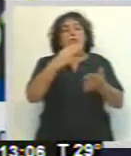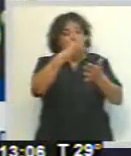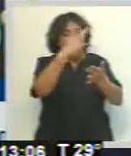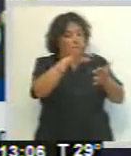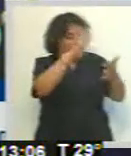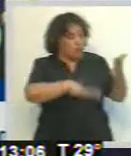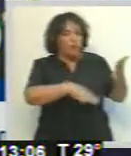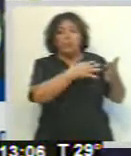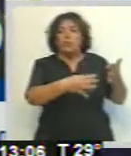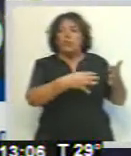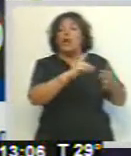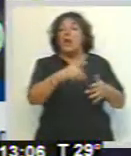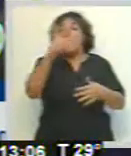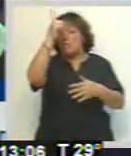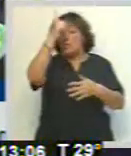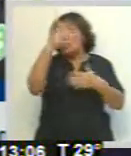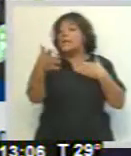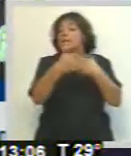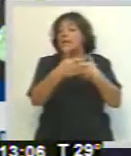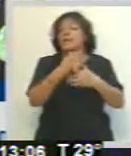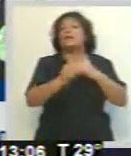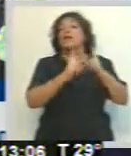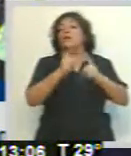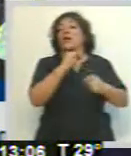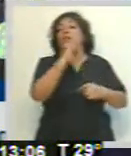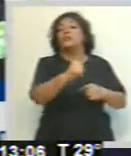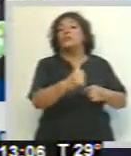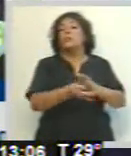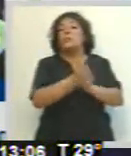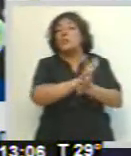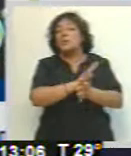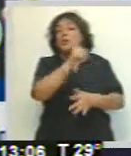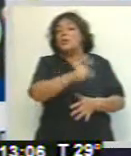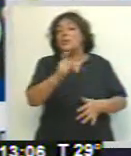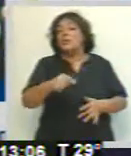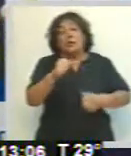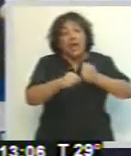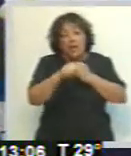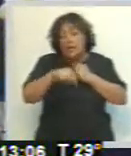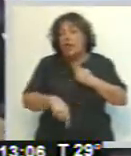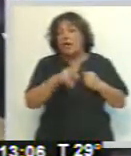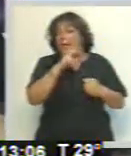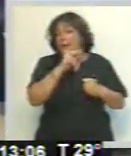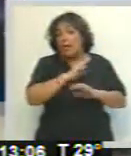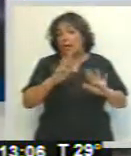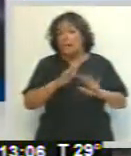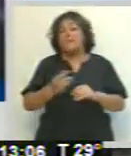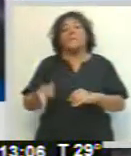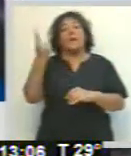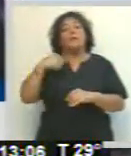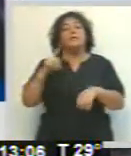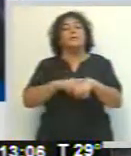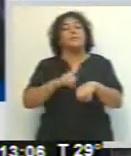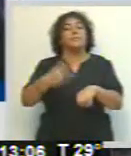en dependencias cercanas para conocer si habían denuncias por desaparición de personas, hasta el momento no surge esto como novedad. Ayer a horas 18